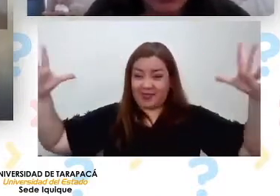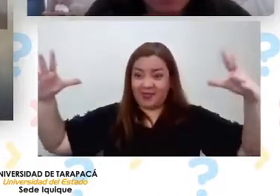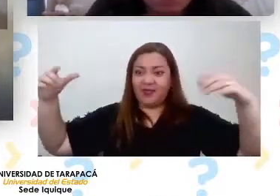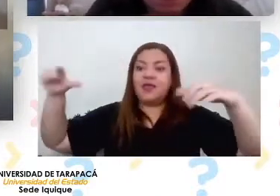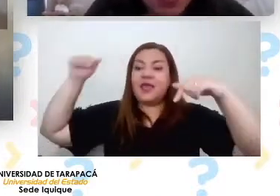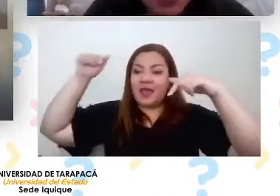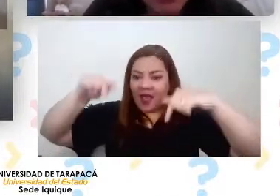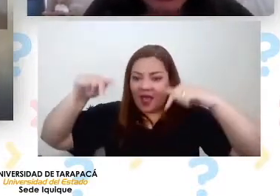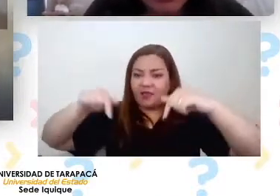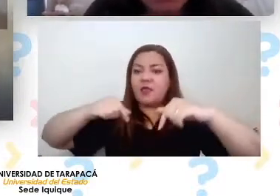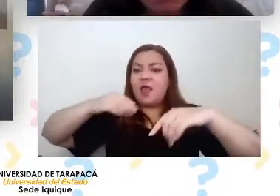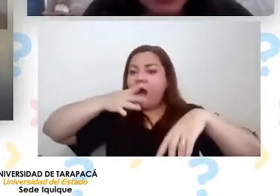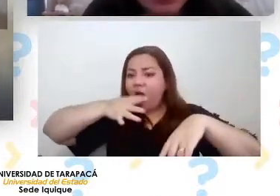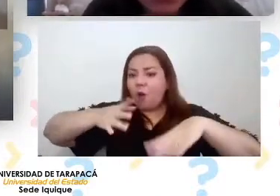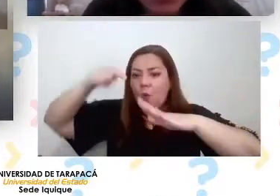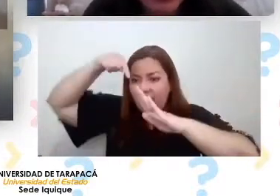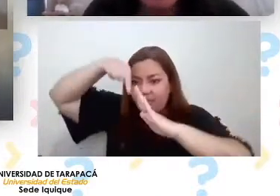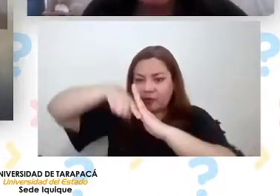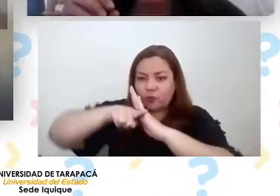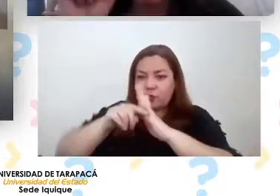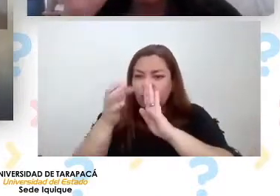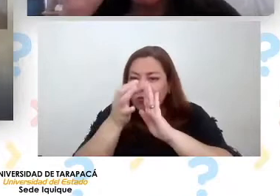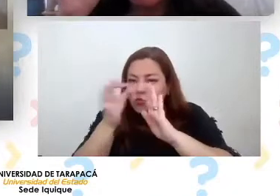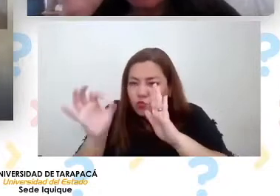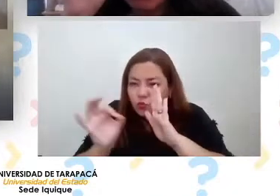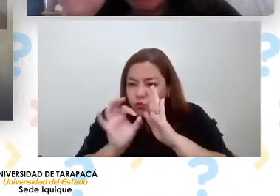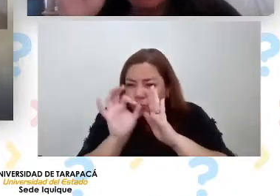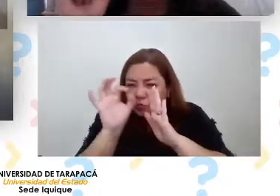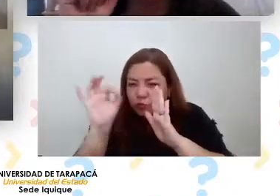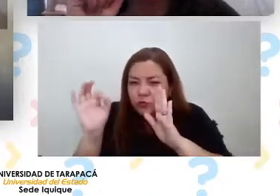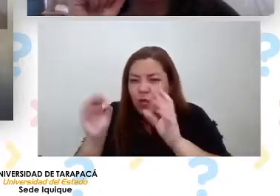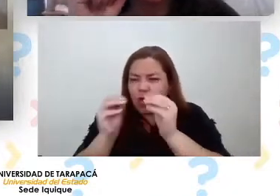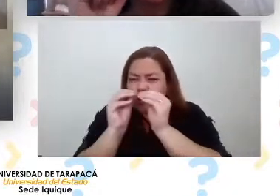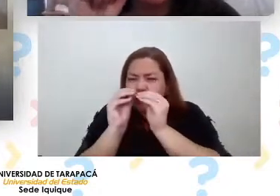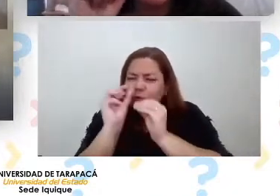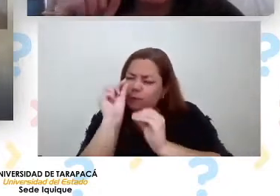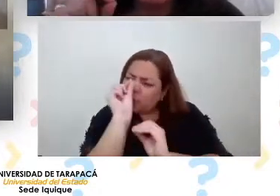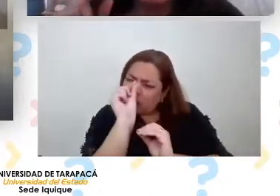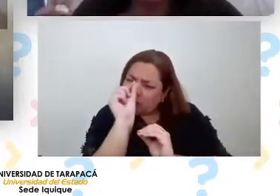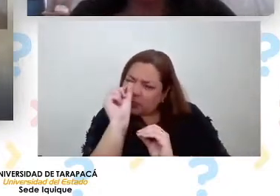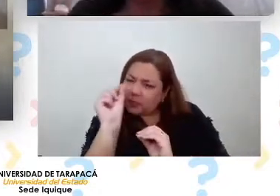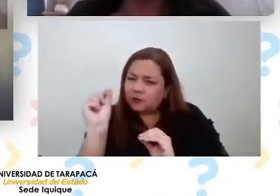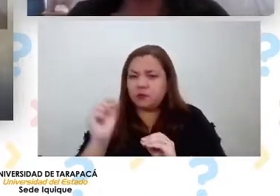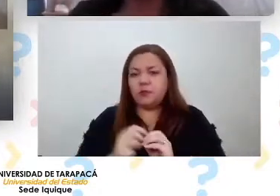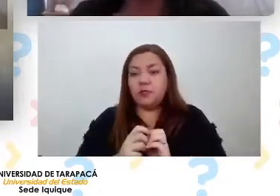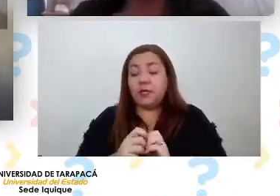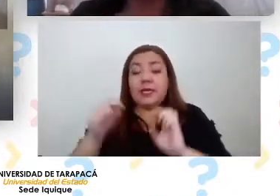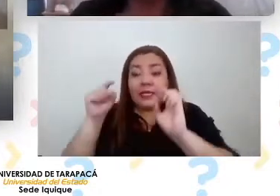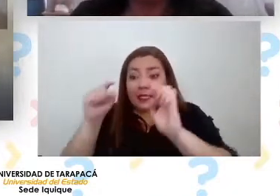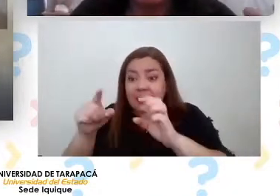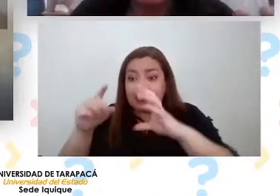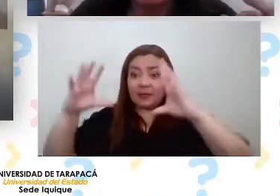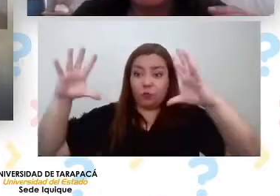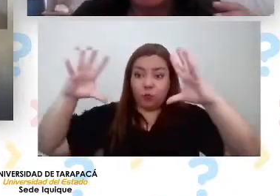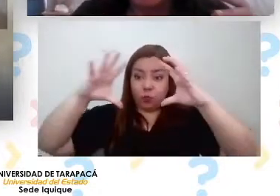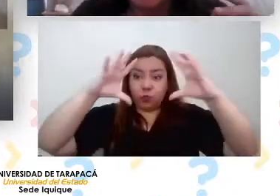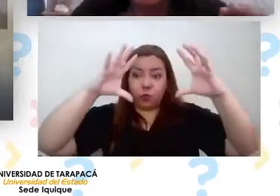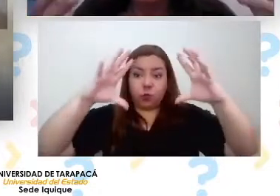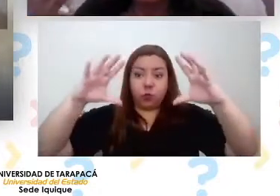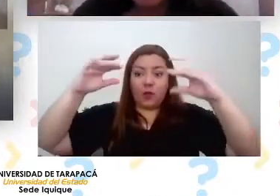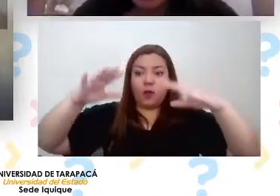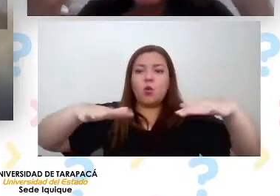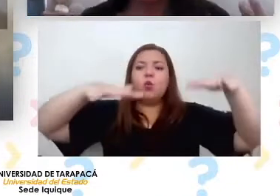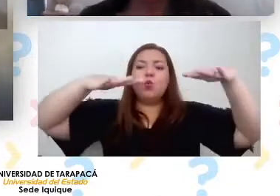Esta nube contiene partículas de agua muy, muy, muy pequeñitas que hacen que éstas se mantengan en suspensión.